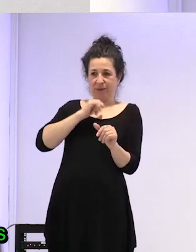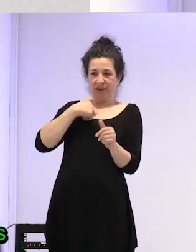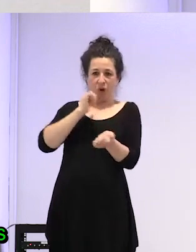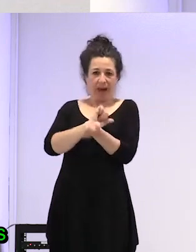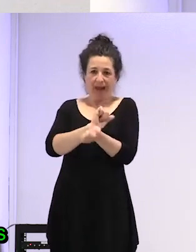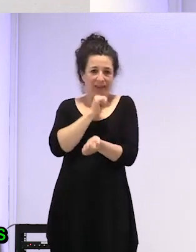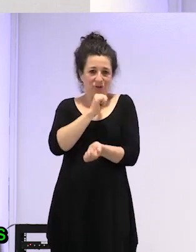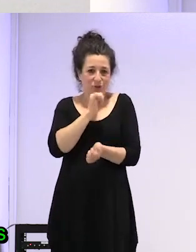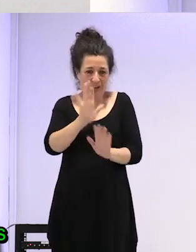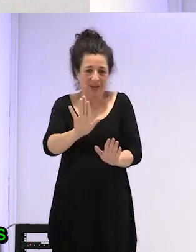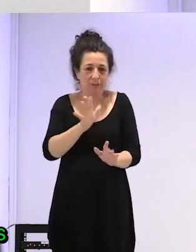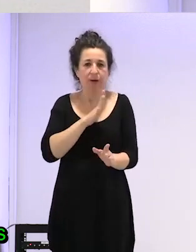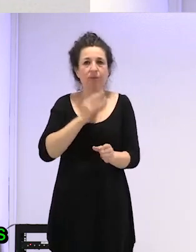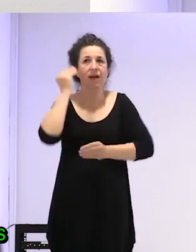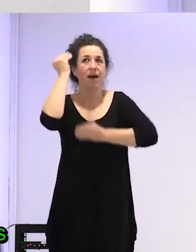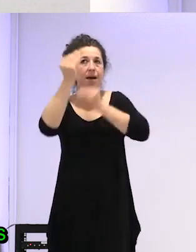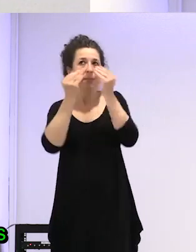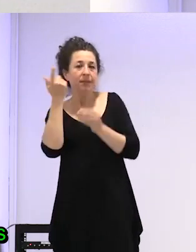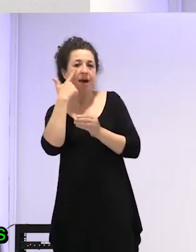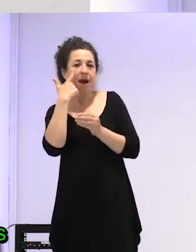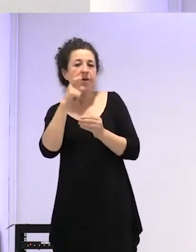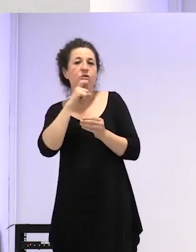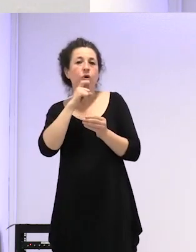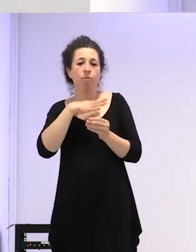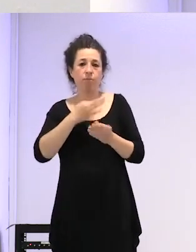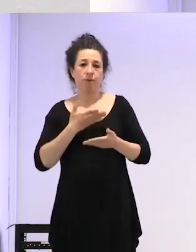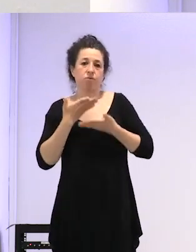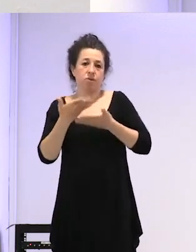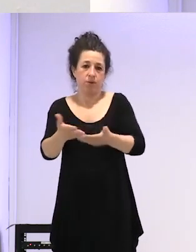pero bueno le daremos cuatro vueltas a ver que se puede ayudar